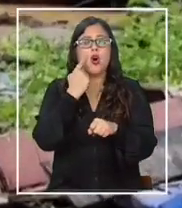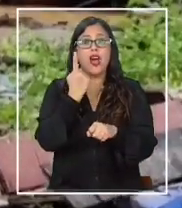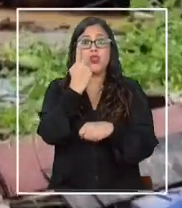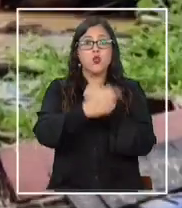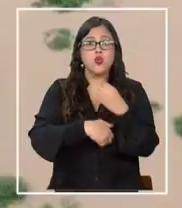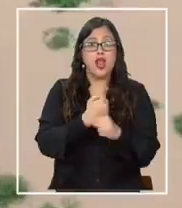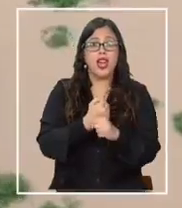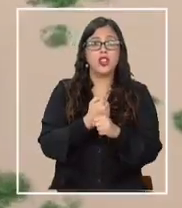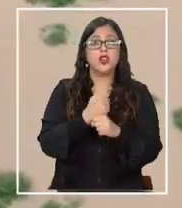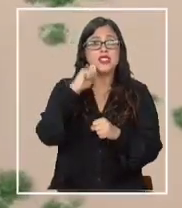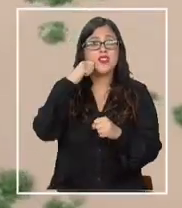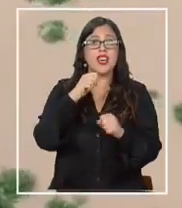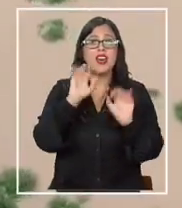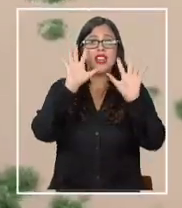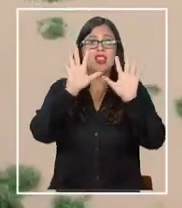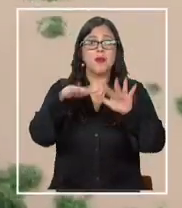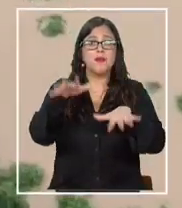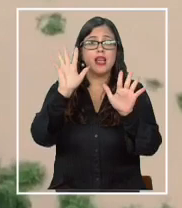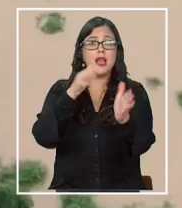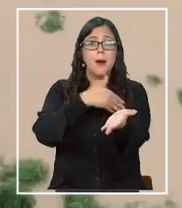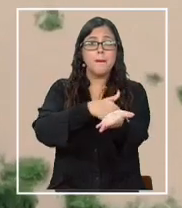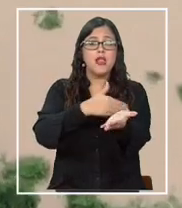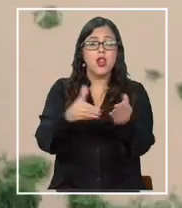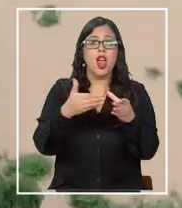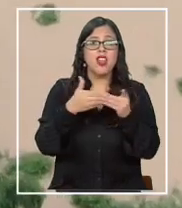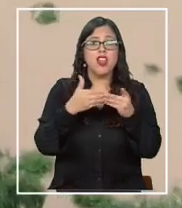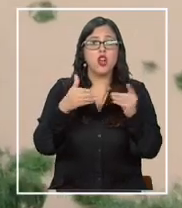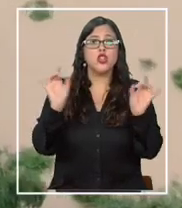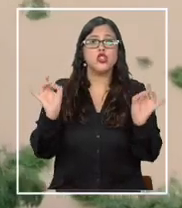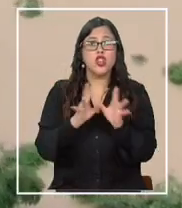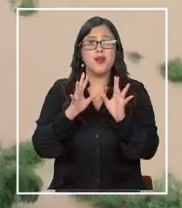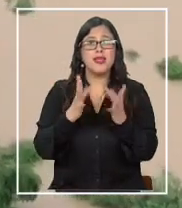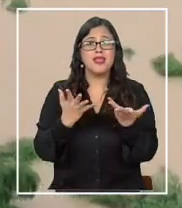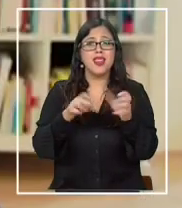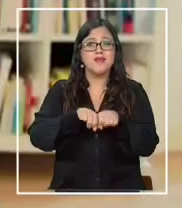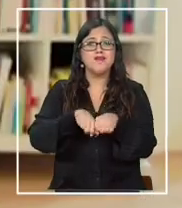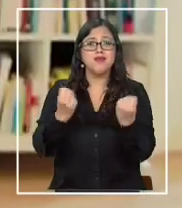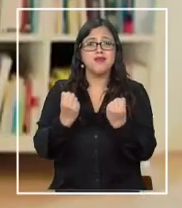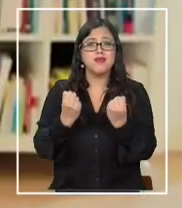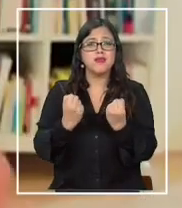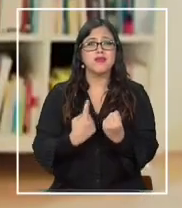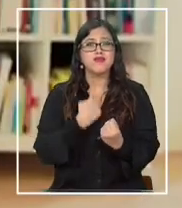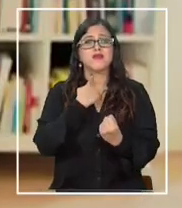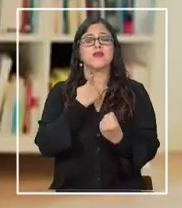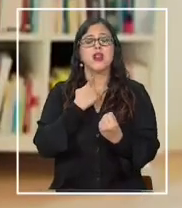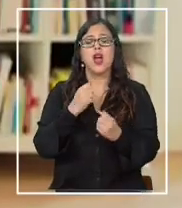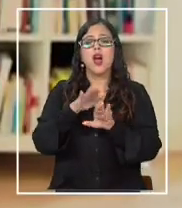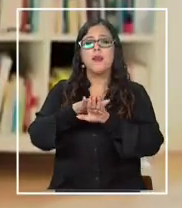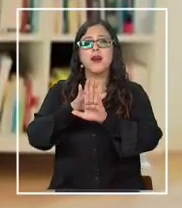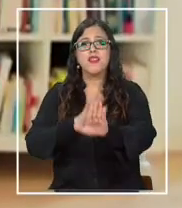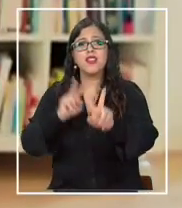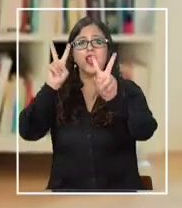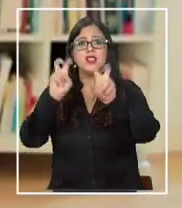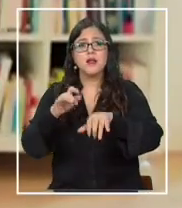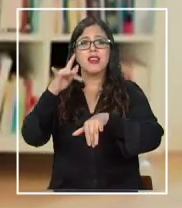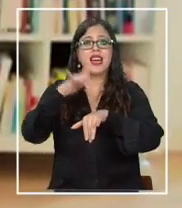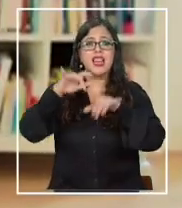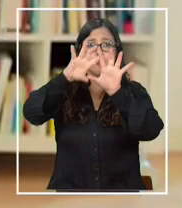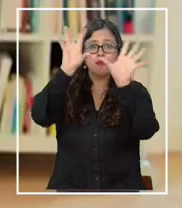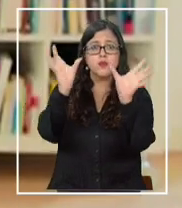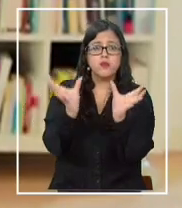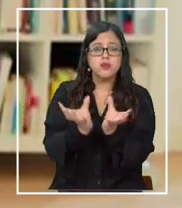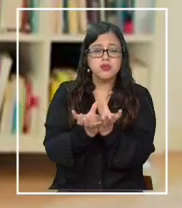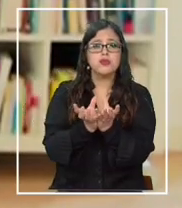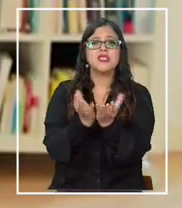causan cerca de 10 mil millones de dólares solo en daños. Para evitar las peores consecuencias del calentamiento global es